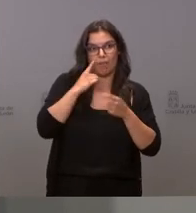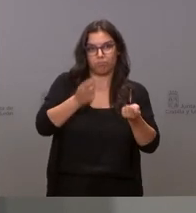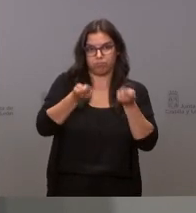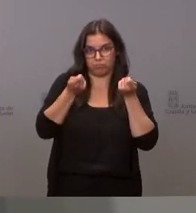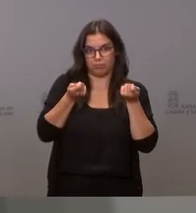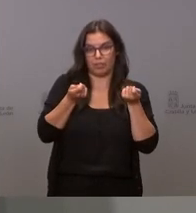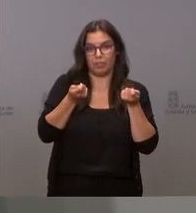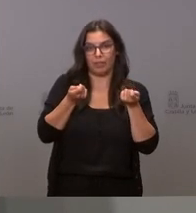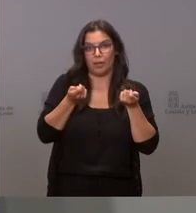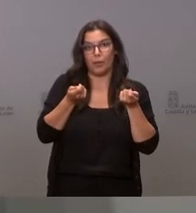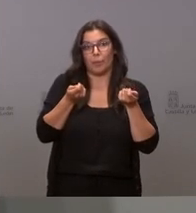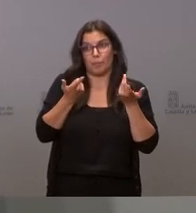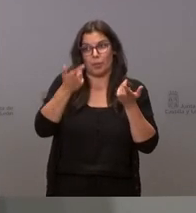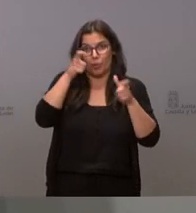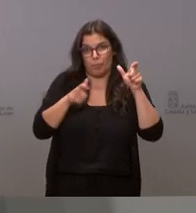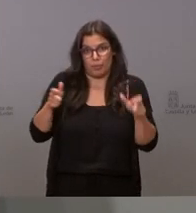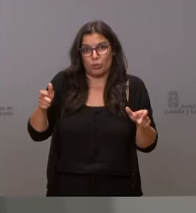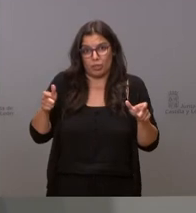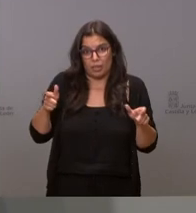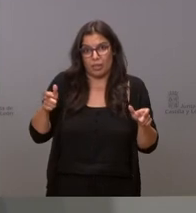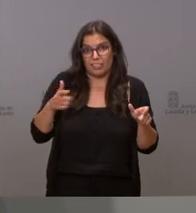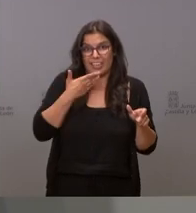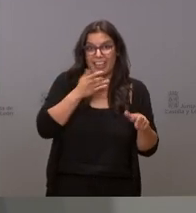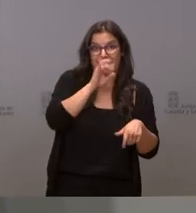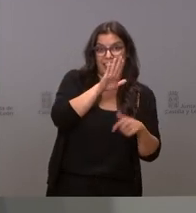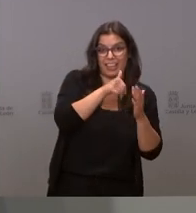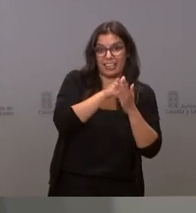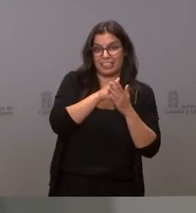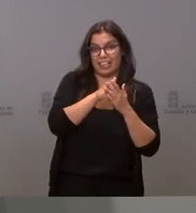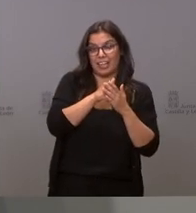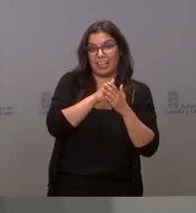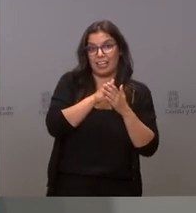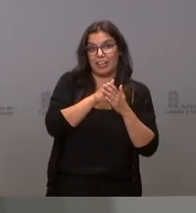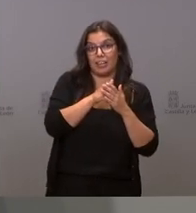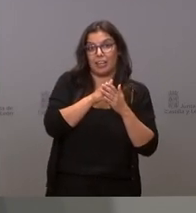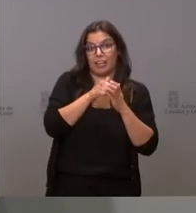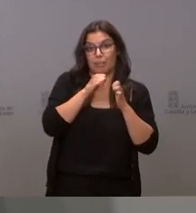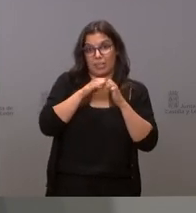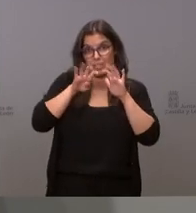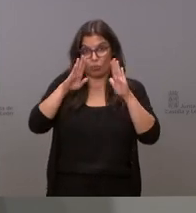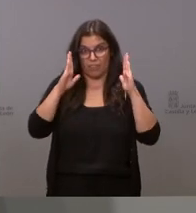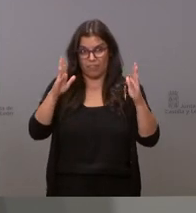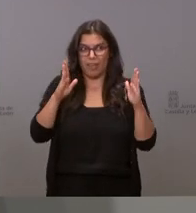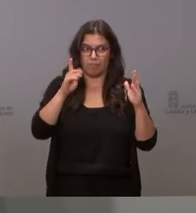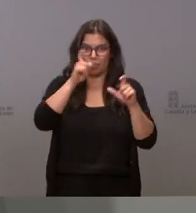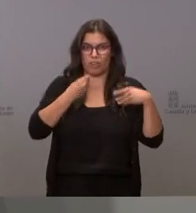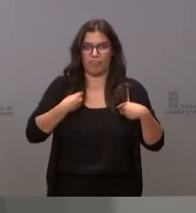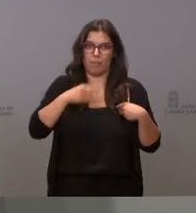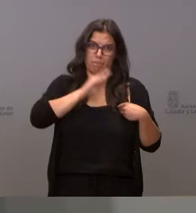hay mucha población entre 15 y 39 años en nuestra comunidad menos que en otras por lo tanto nos afecta